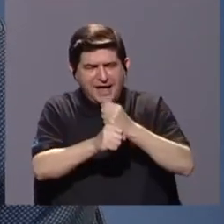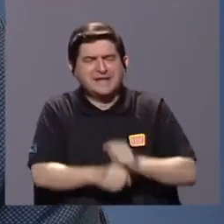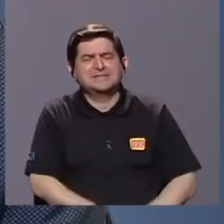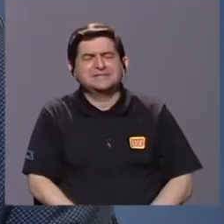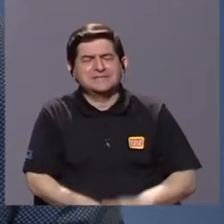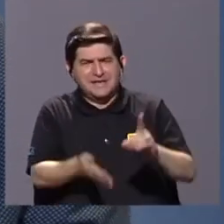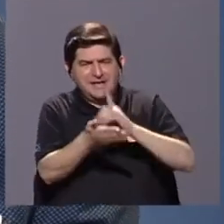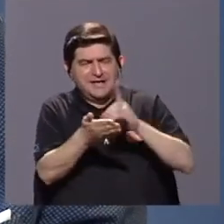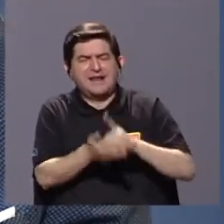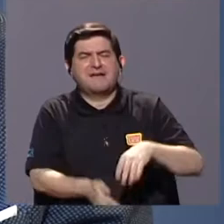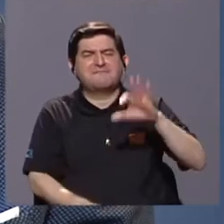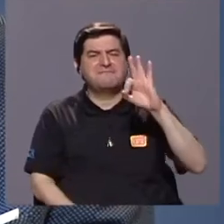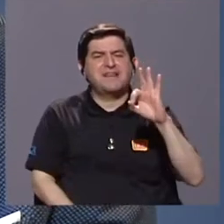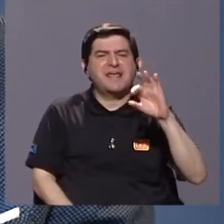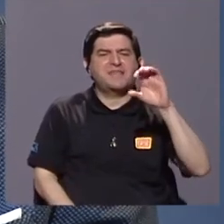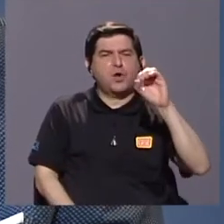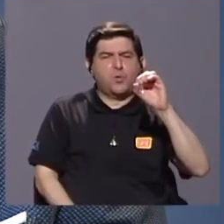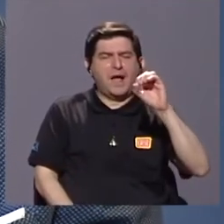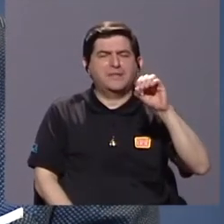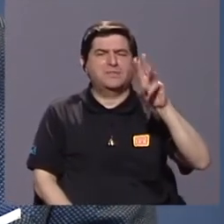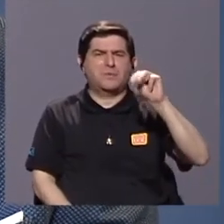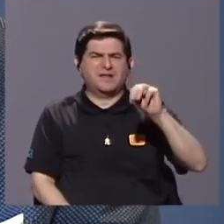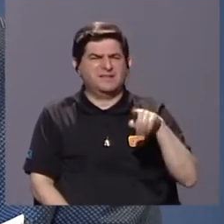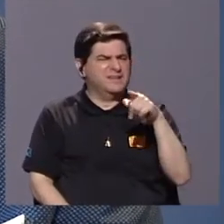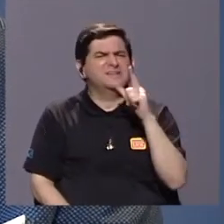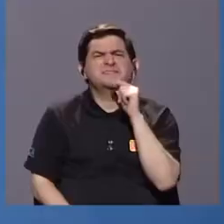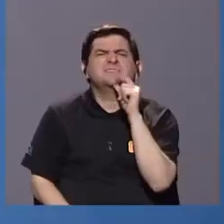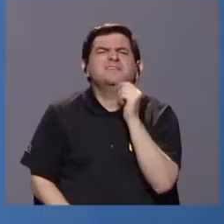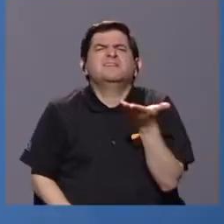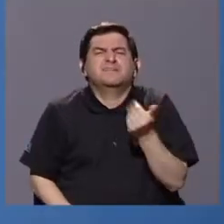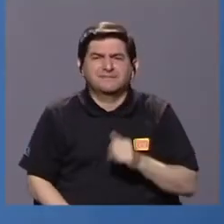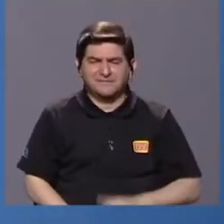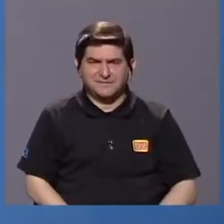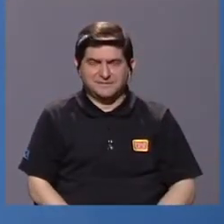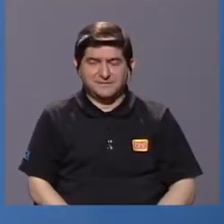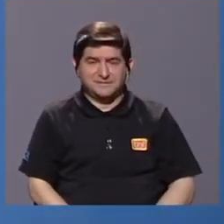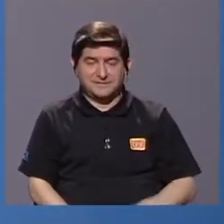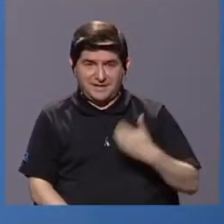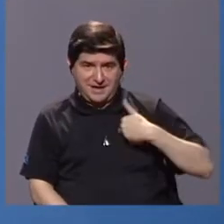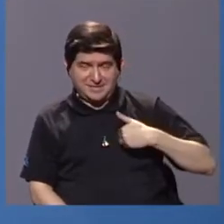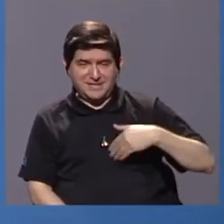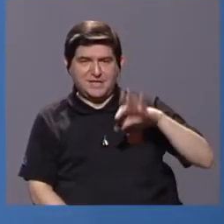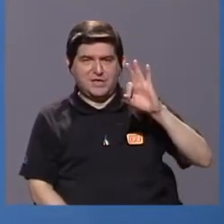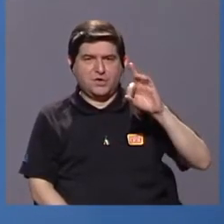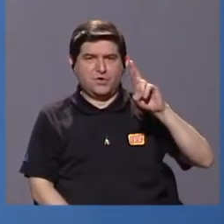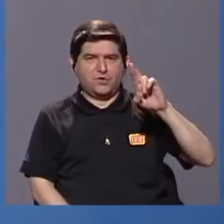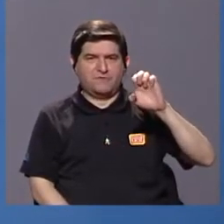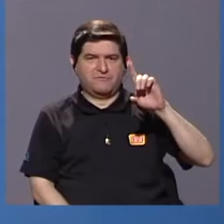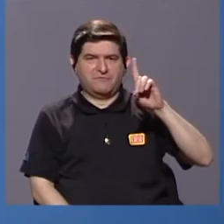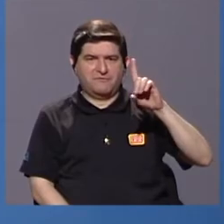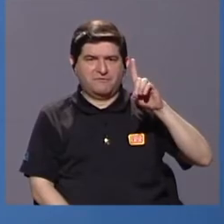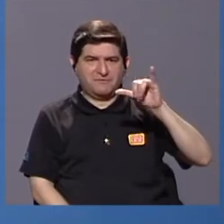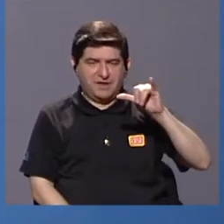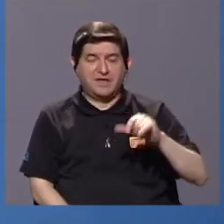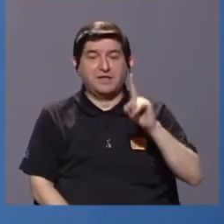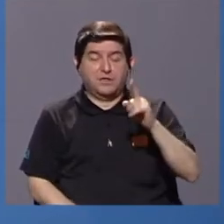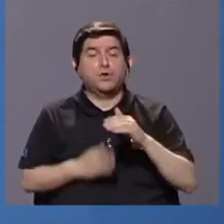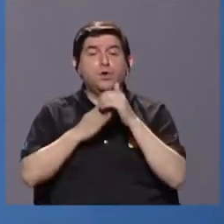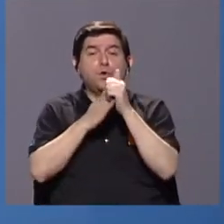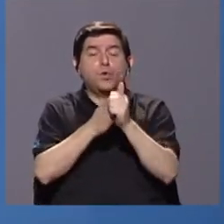Freddy Obando Martínez. ¿Quién es Don Freddy, Guillermo? Sí, Don Freddy es un líder indígena,